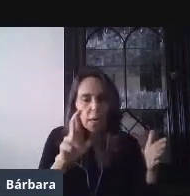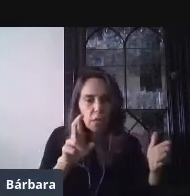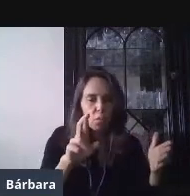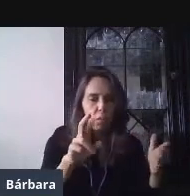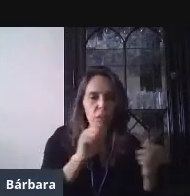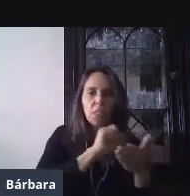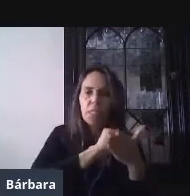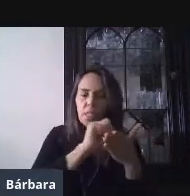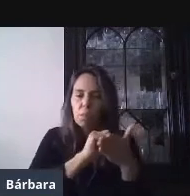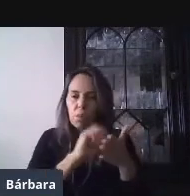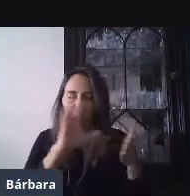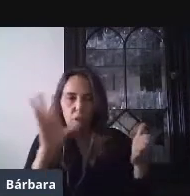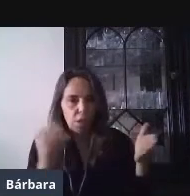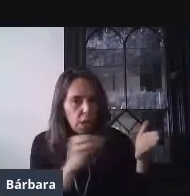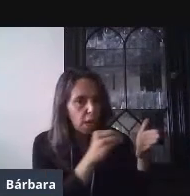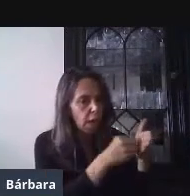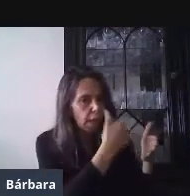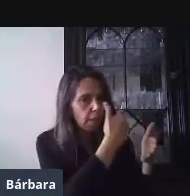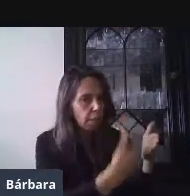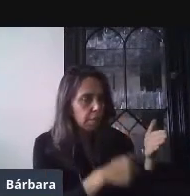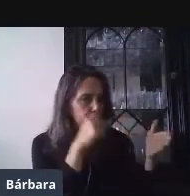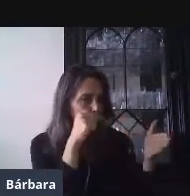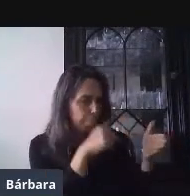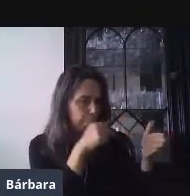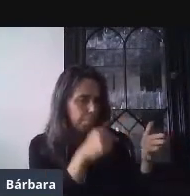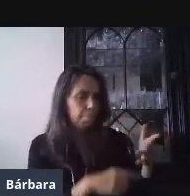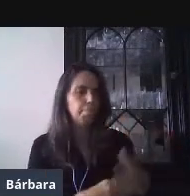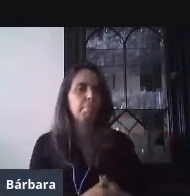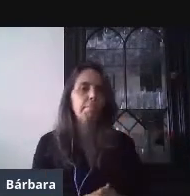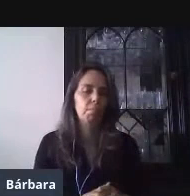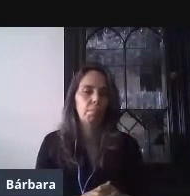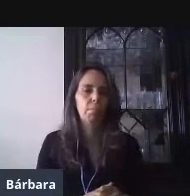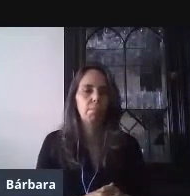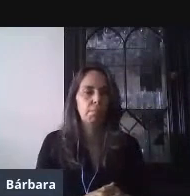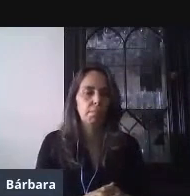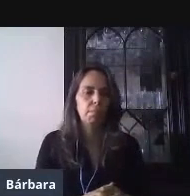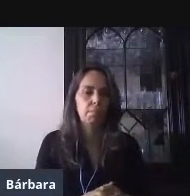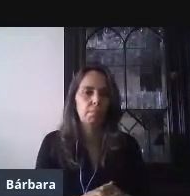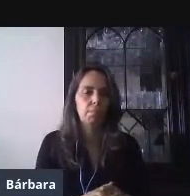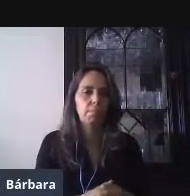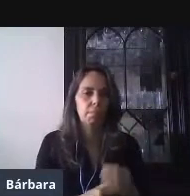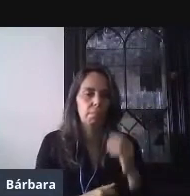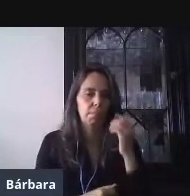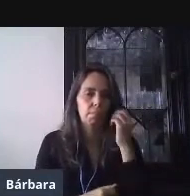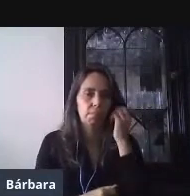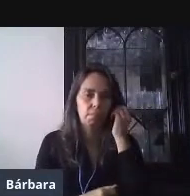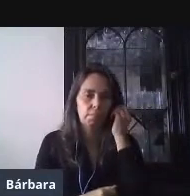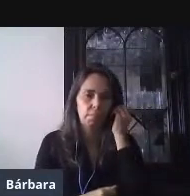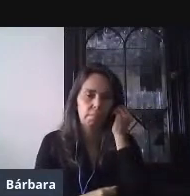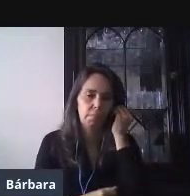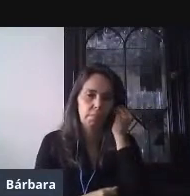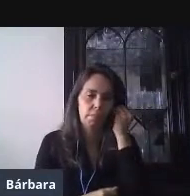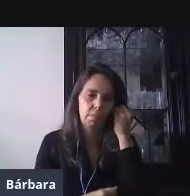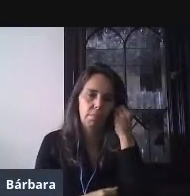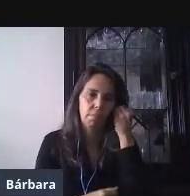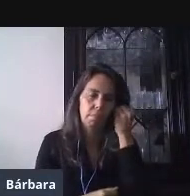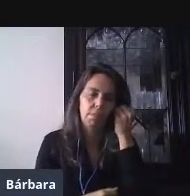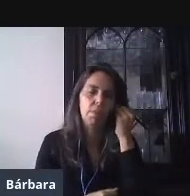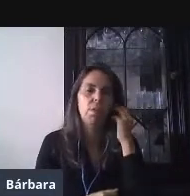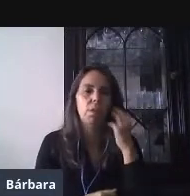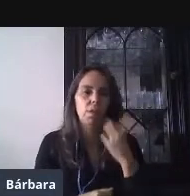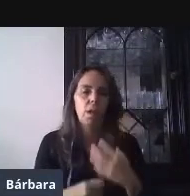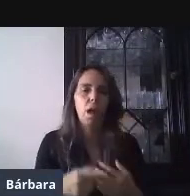incorrectas. Entonces, de esta forma, pues ya es una, digamos, es una característica que nos va a ayudar para darle ese